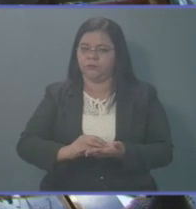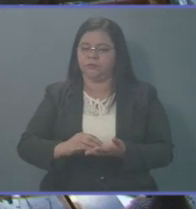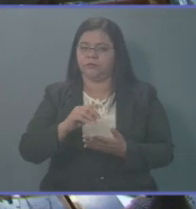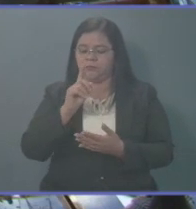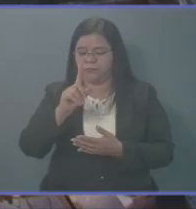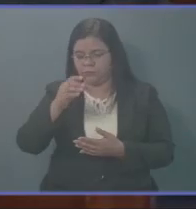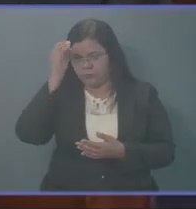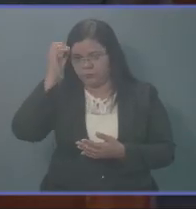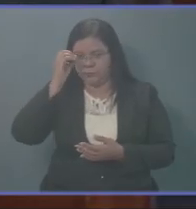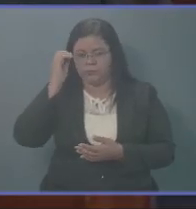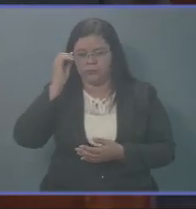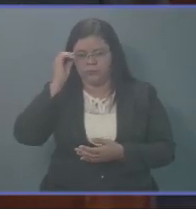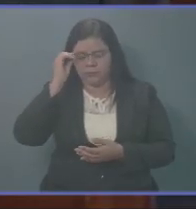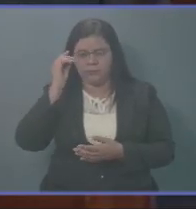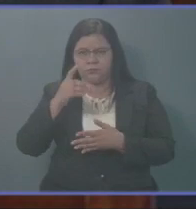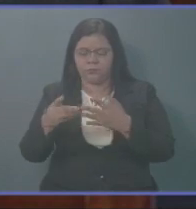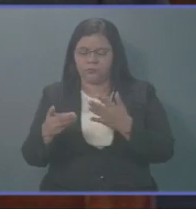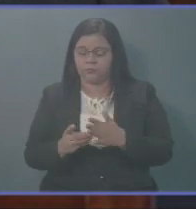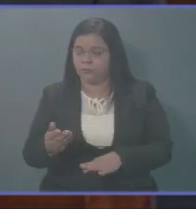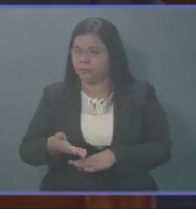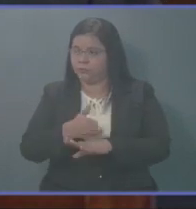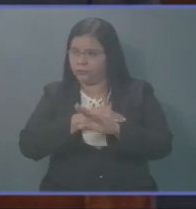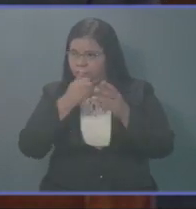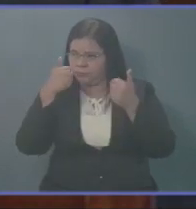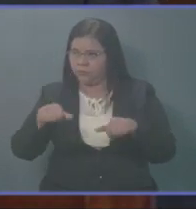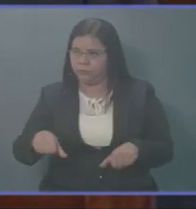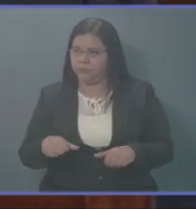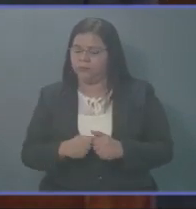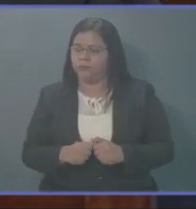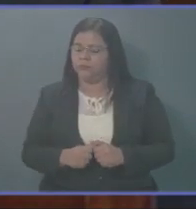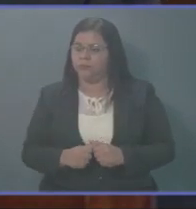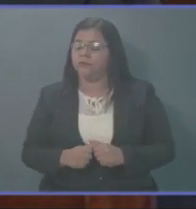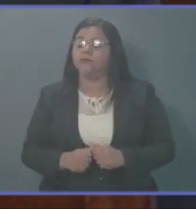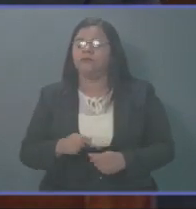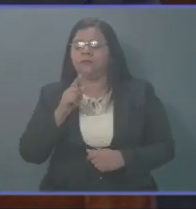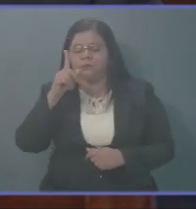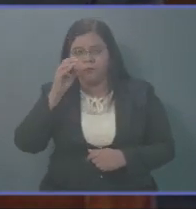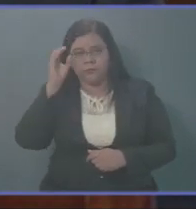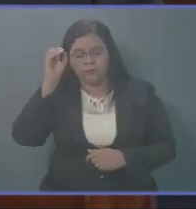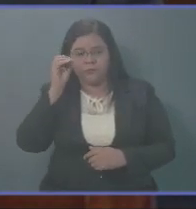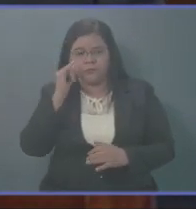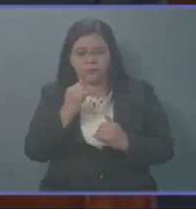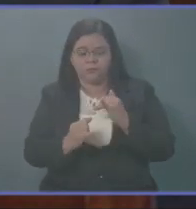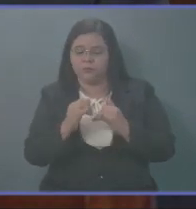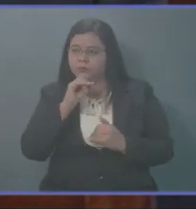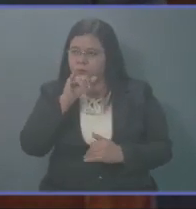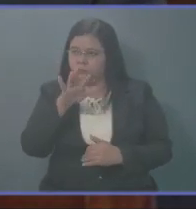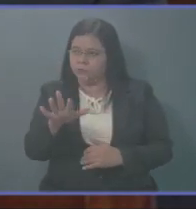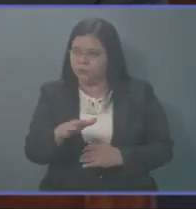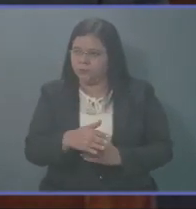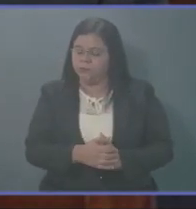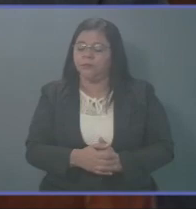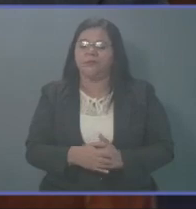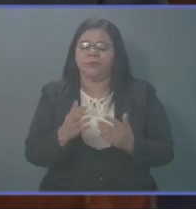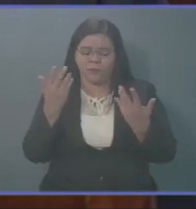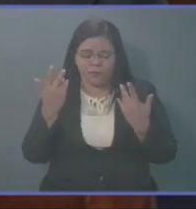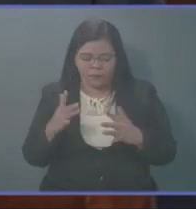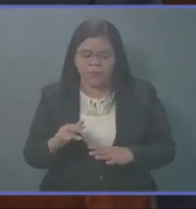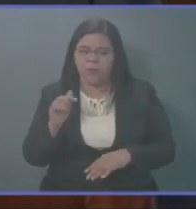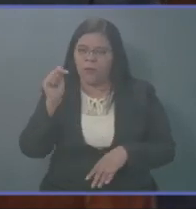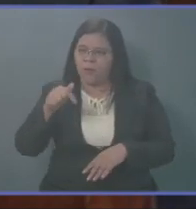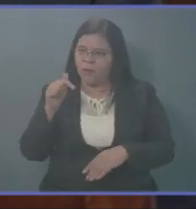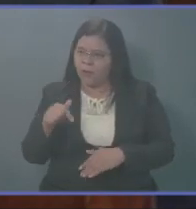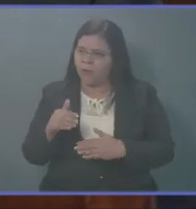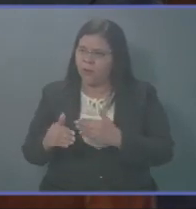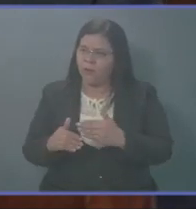Presidente, al decreto que vamos a aprobar, un considerando final que diga que encontrándose en el